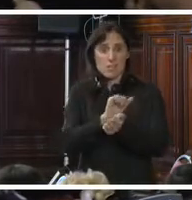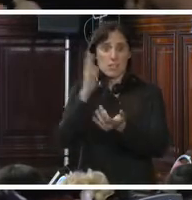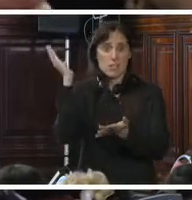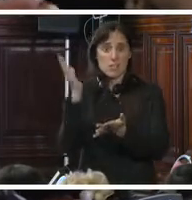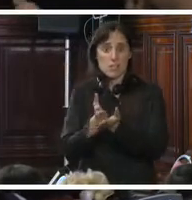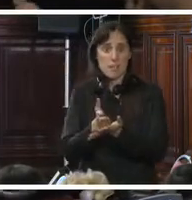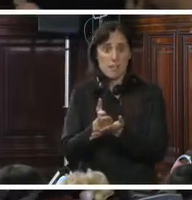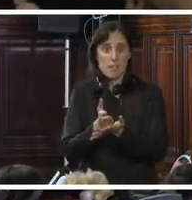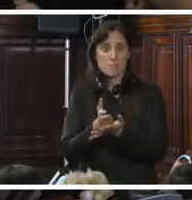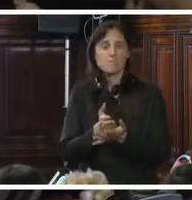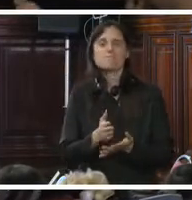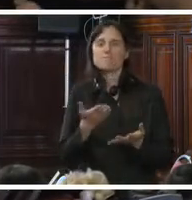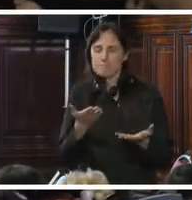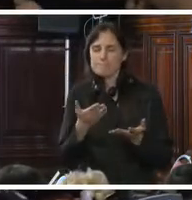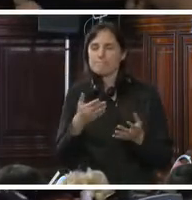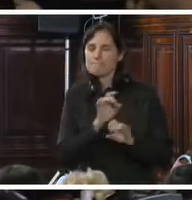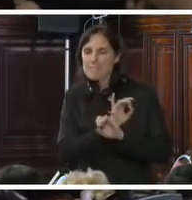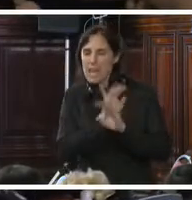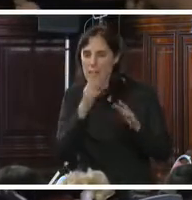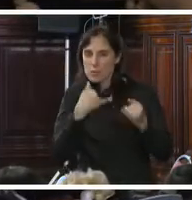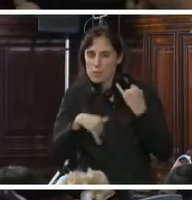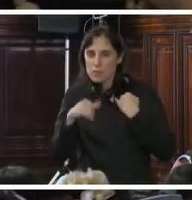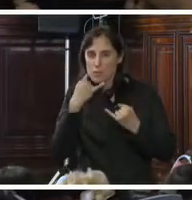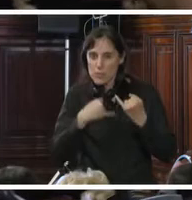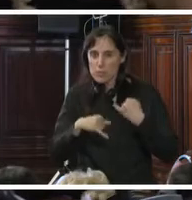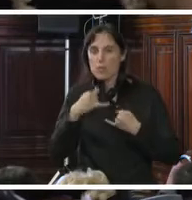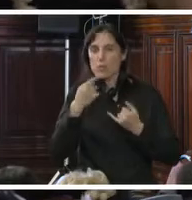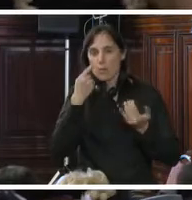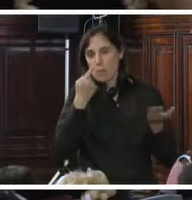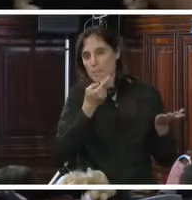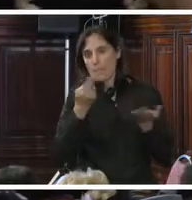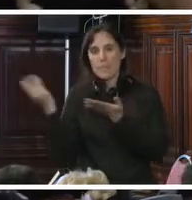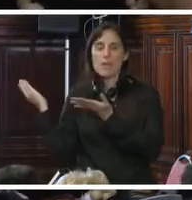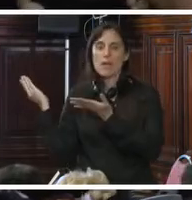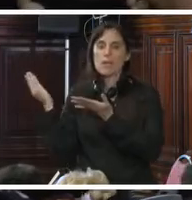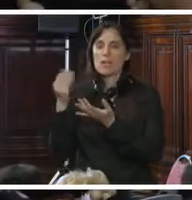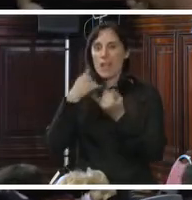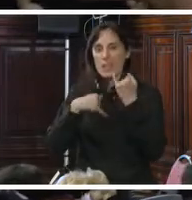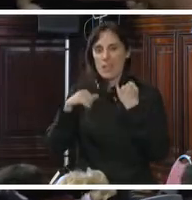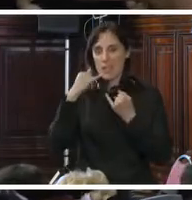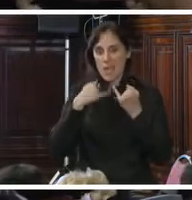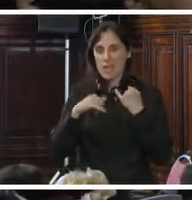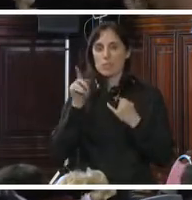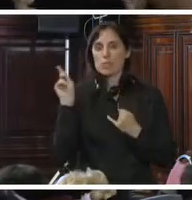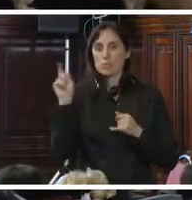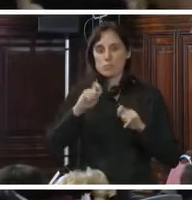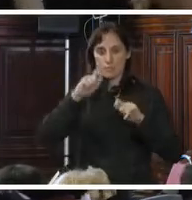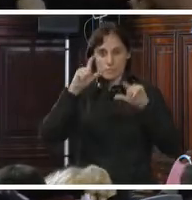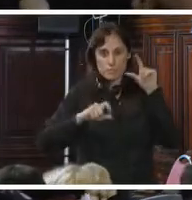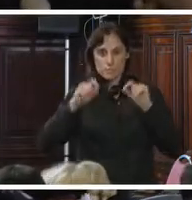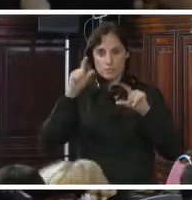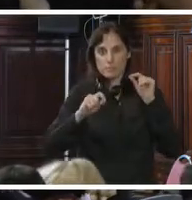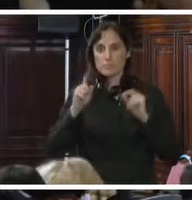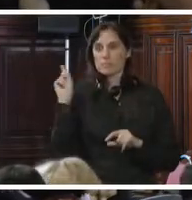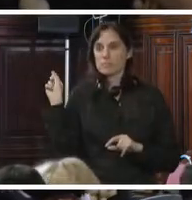Para ilustrar un poco más esta información, les propongo mirar algunos datos de las cifras en nuestra